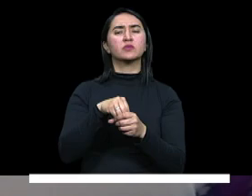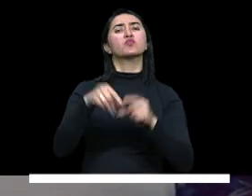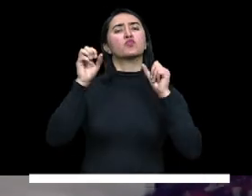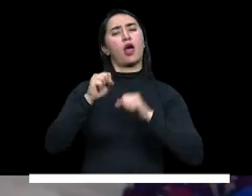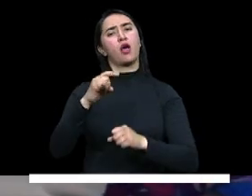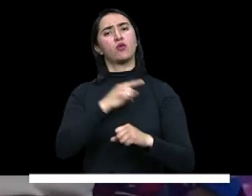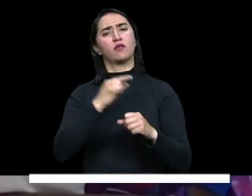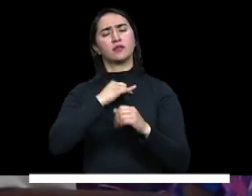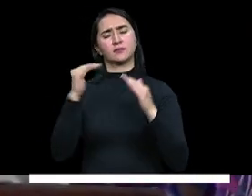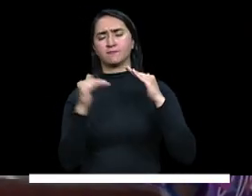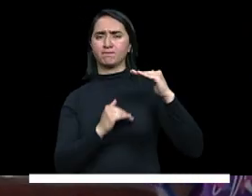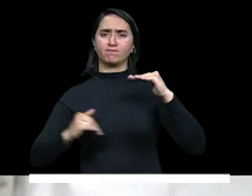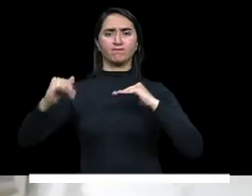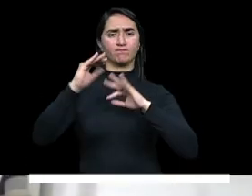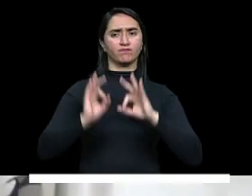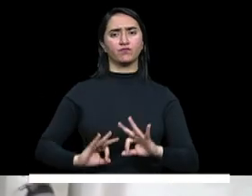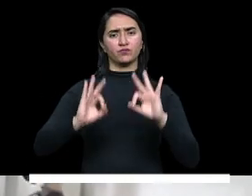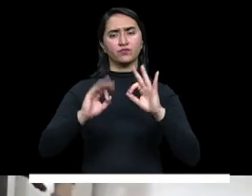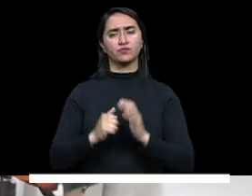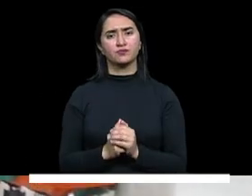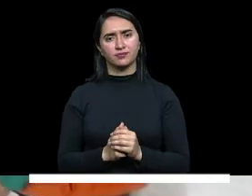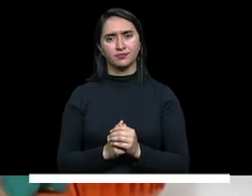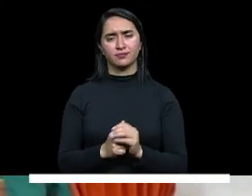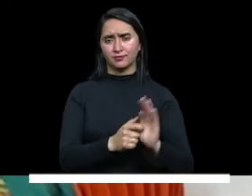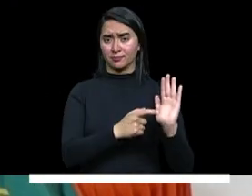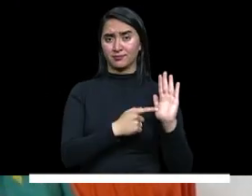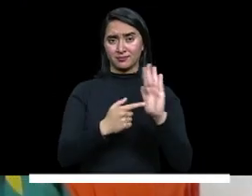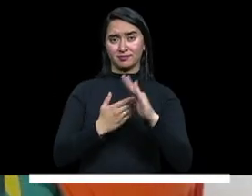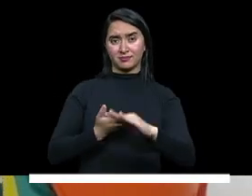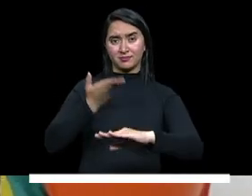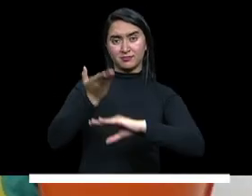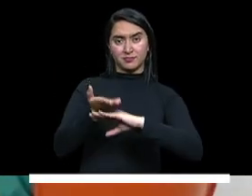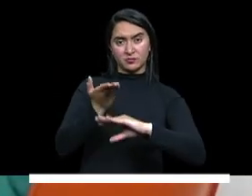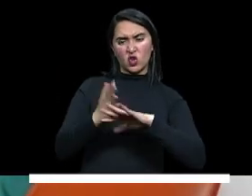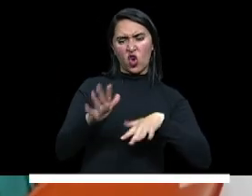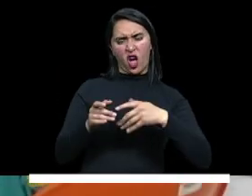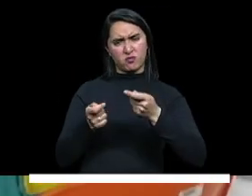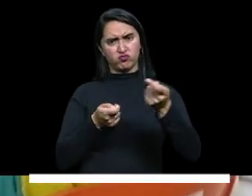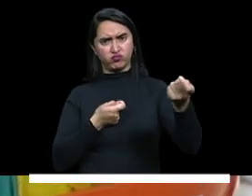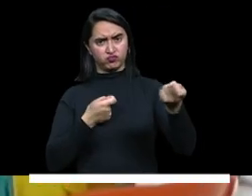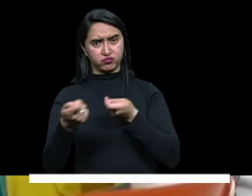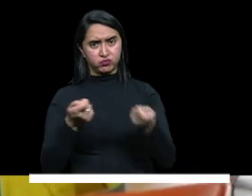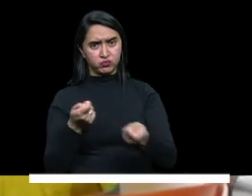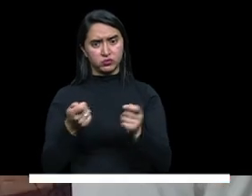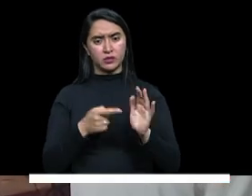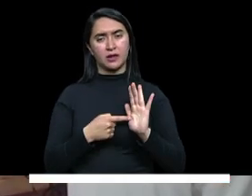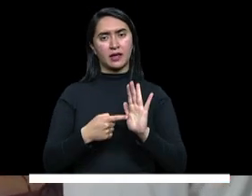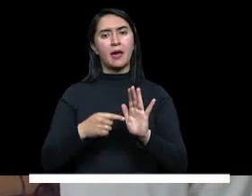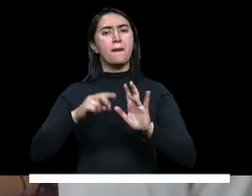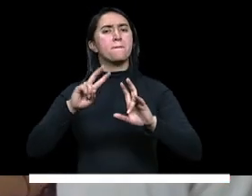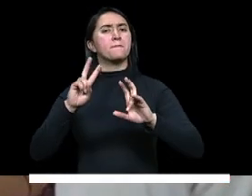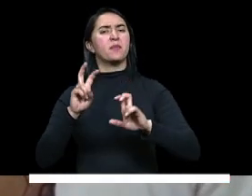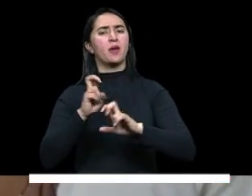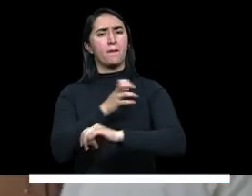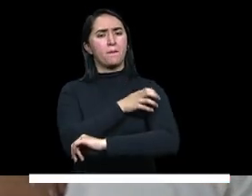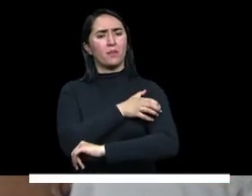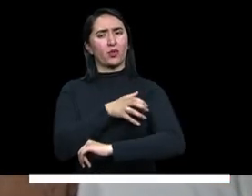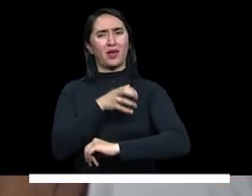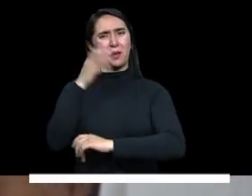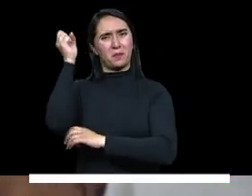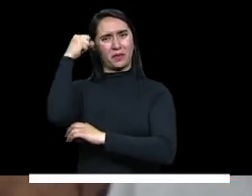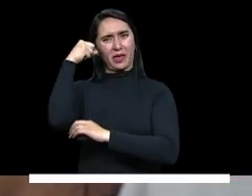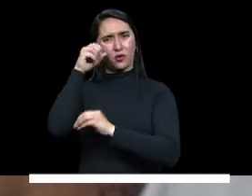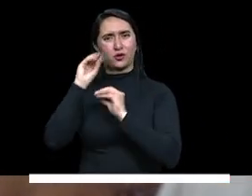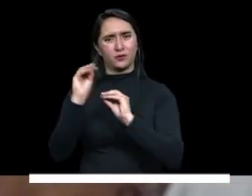Esta apuesta de dignificación se enmarca en una estrategia que llamamos poder pedagógico para la